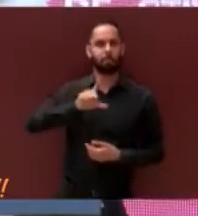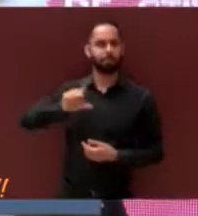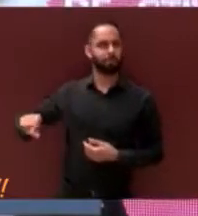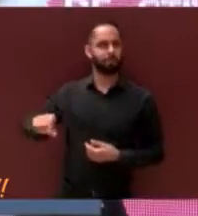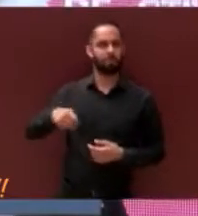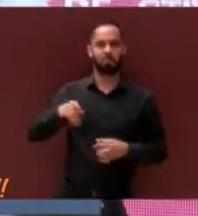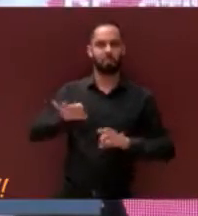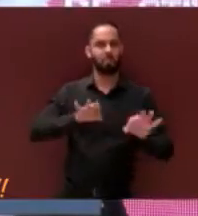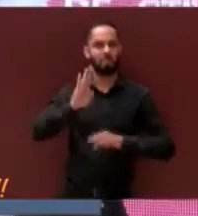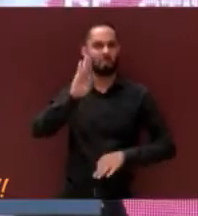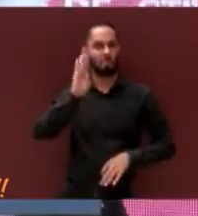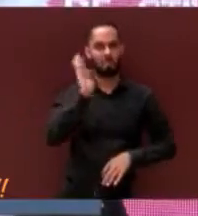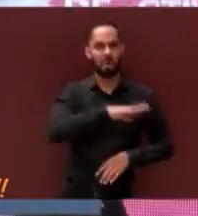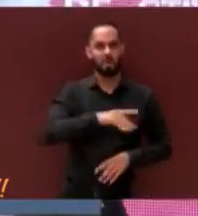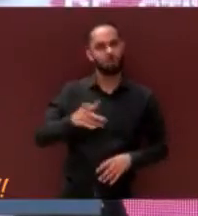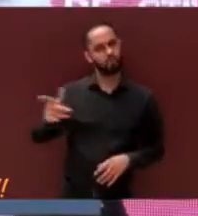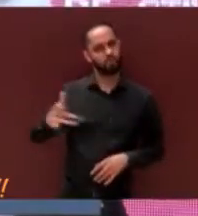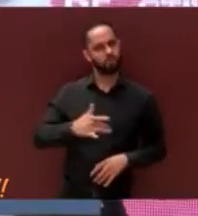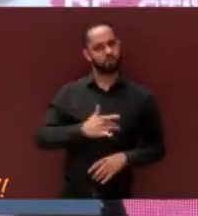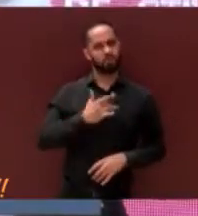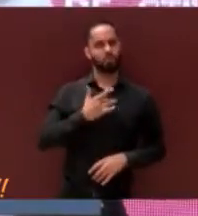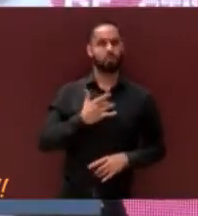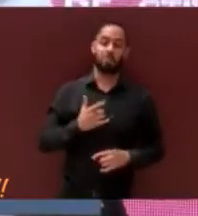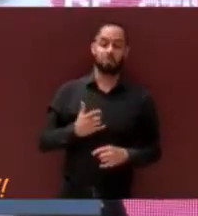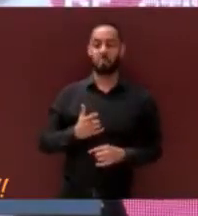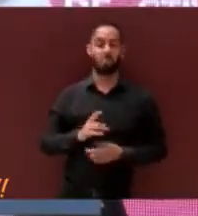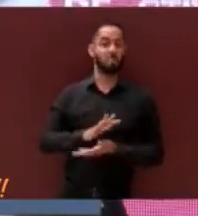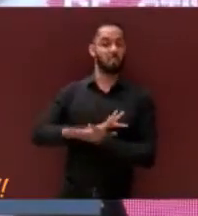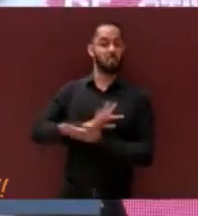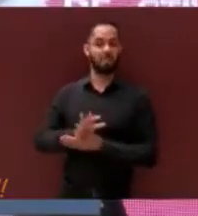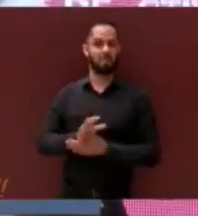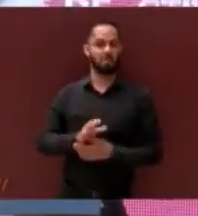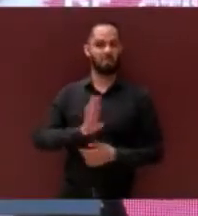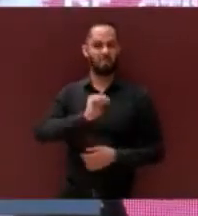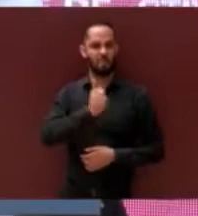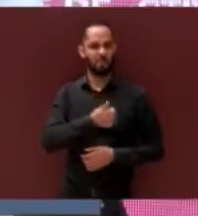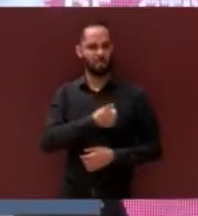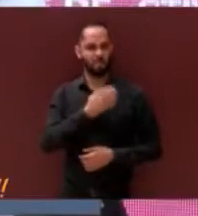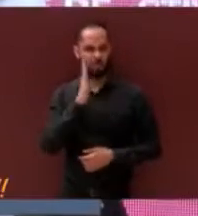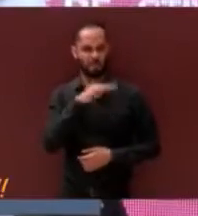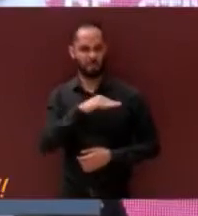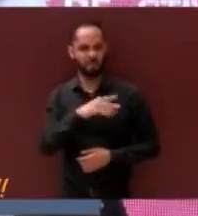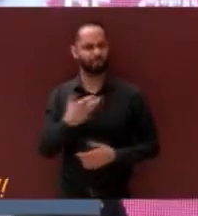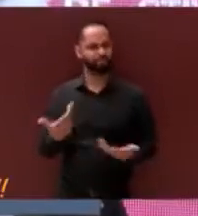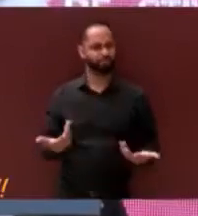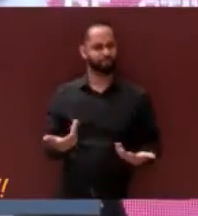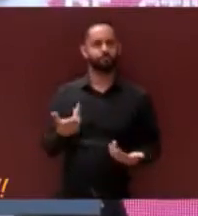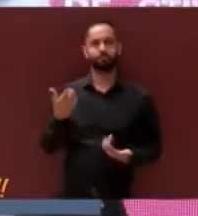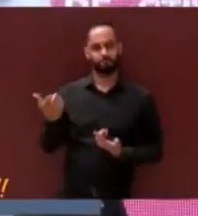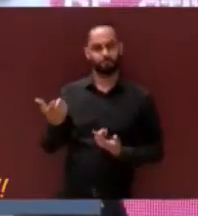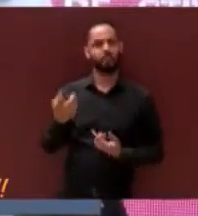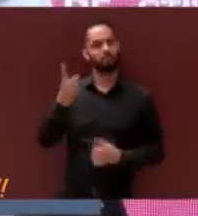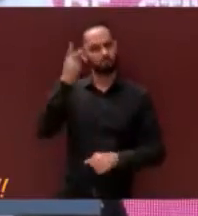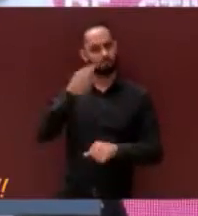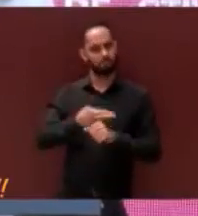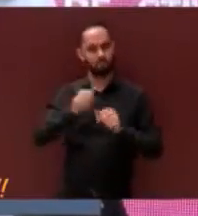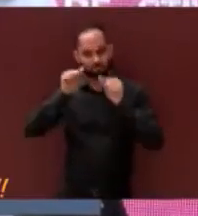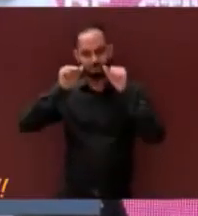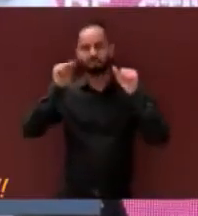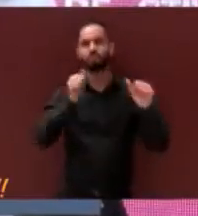con su mal trabajo o se excedían en su actuar. Los resultados presentados por esta dirección no dejan a duda